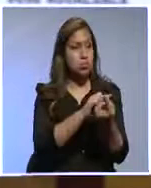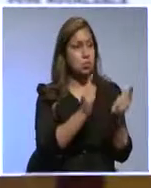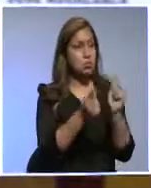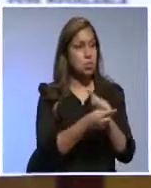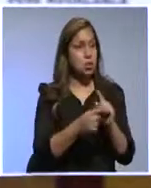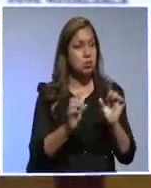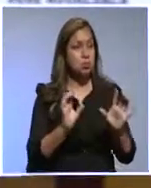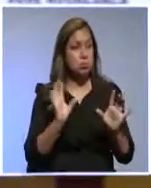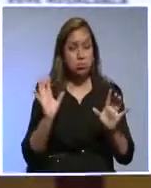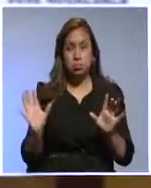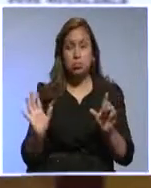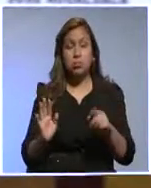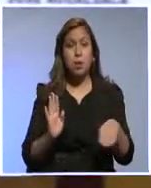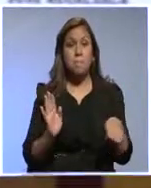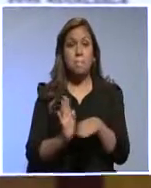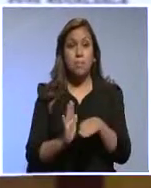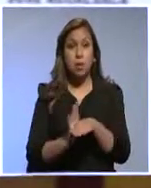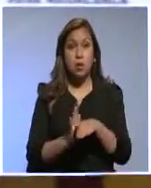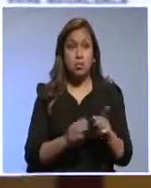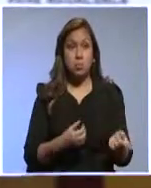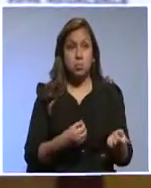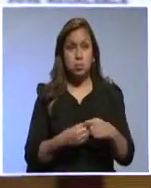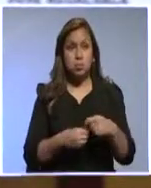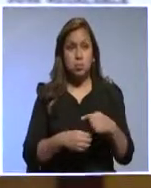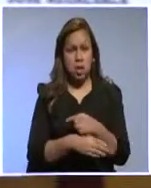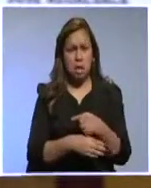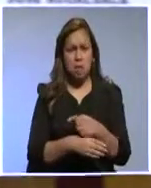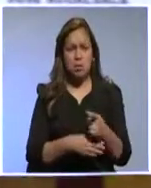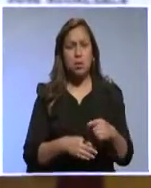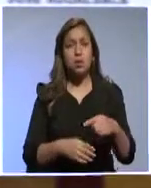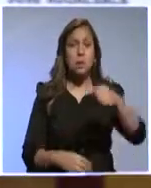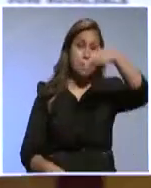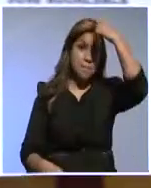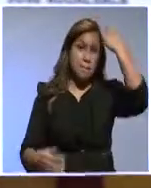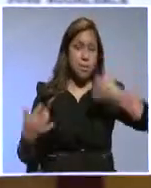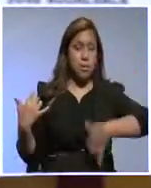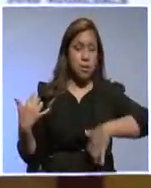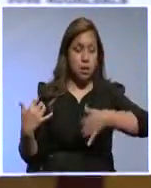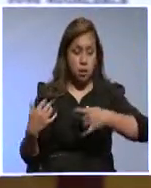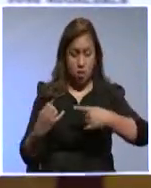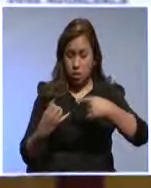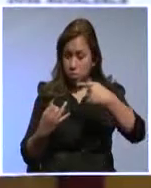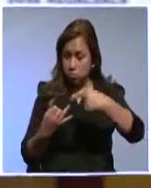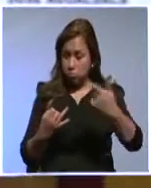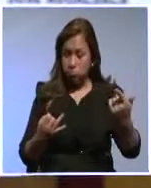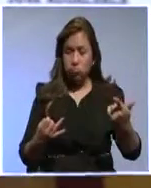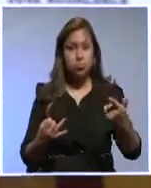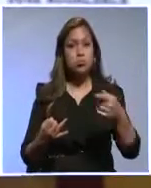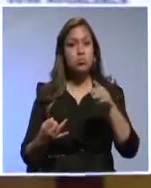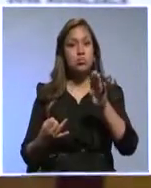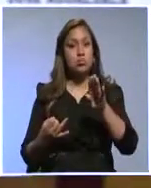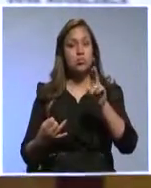el Banco de Banobras de México, ha participado el BNDES de